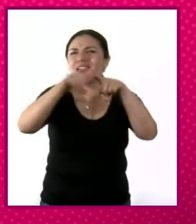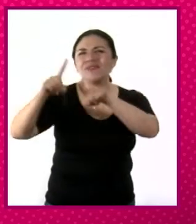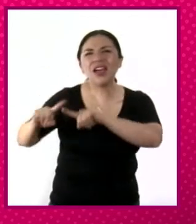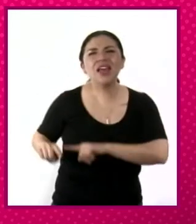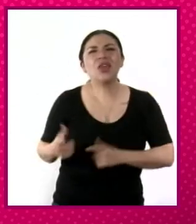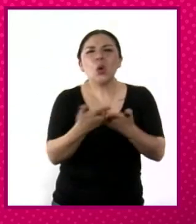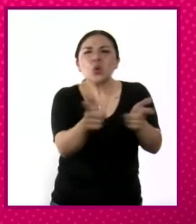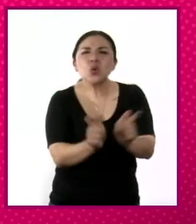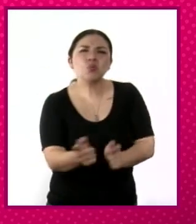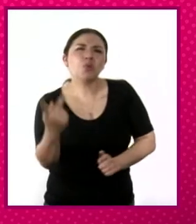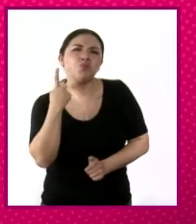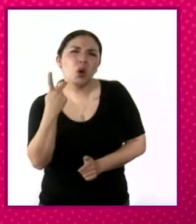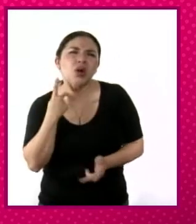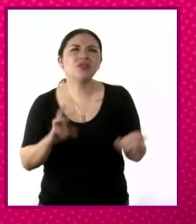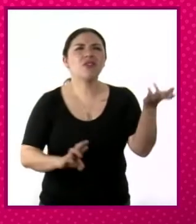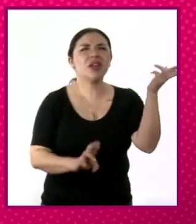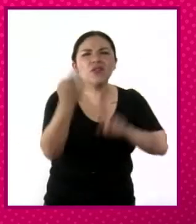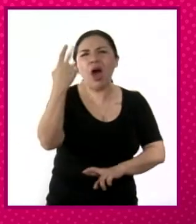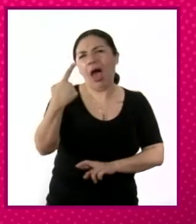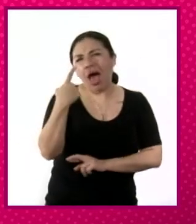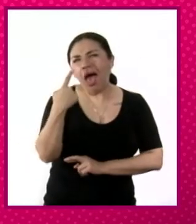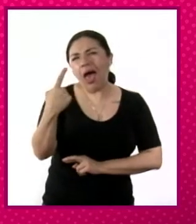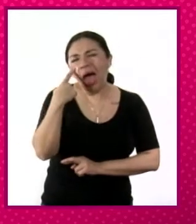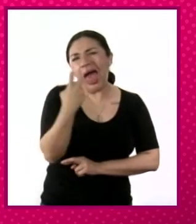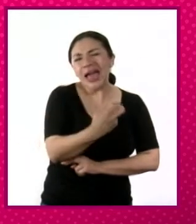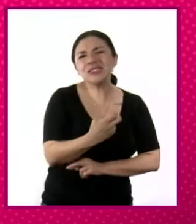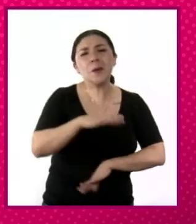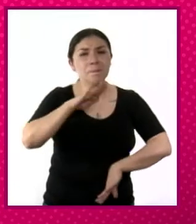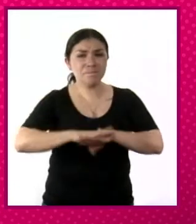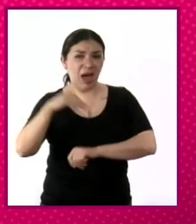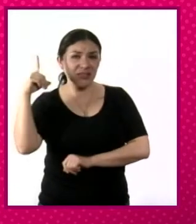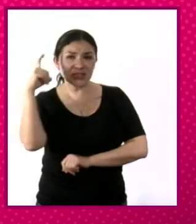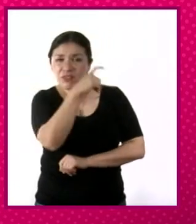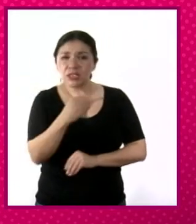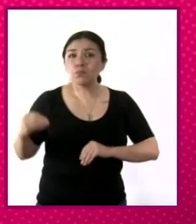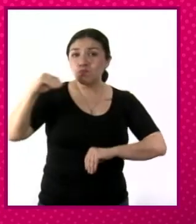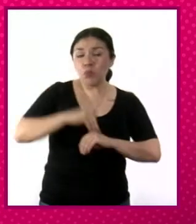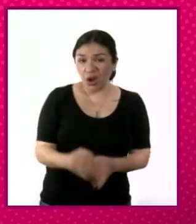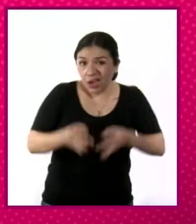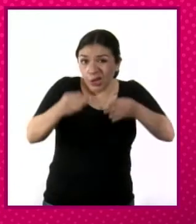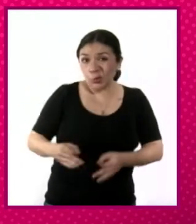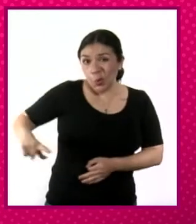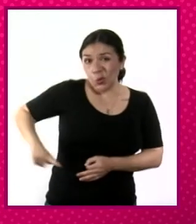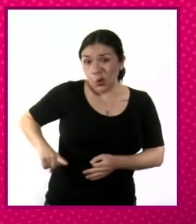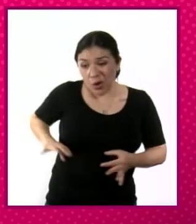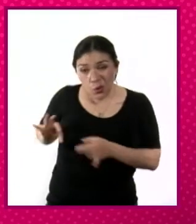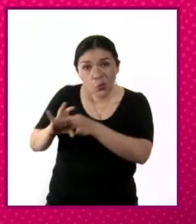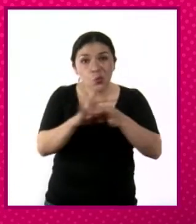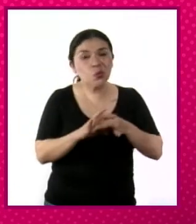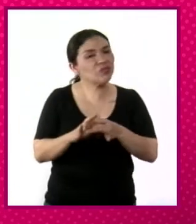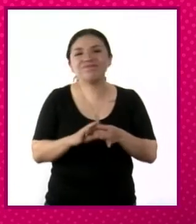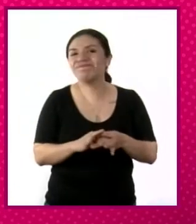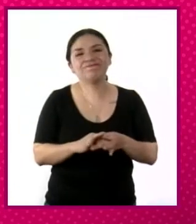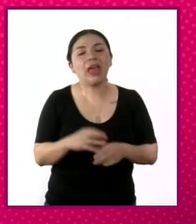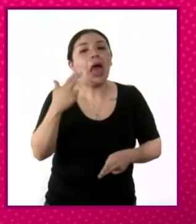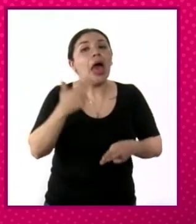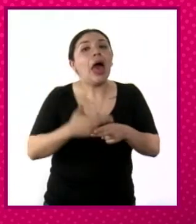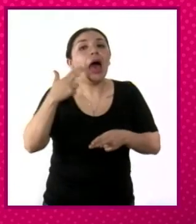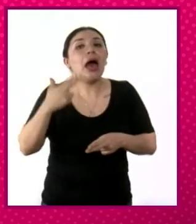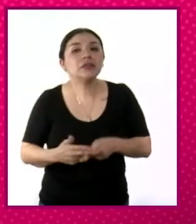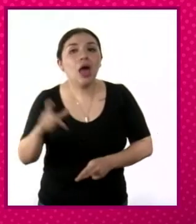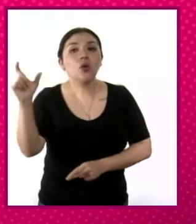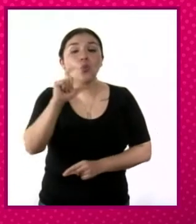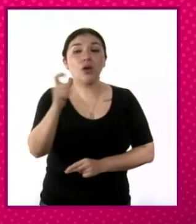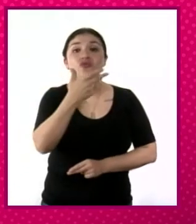facciones revolucionarias dificultaron la consolidación de un gobierno unificado, hasta que